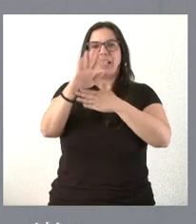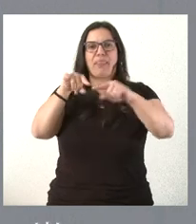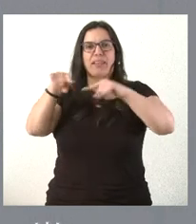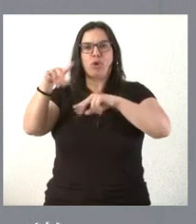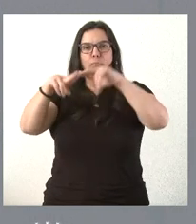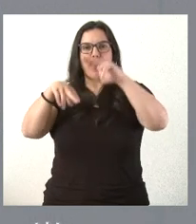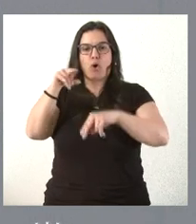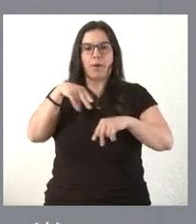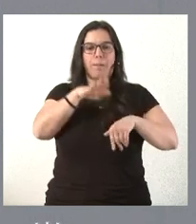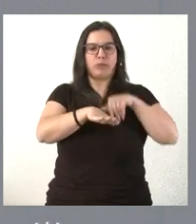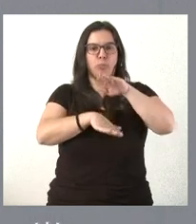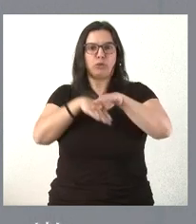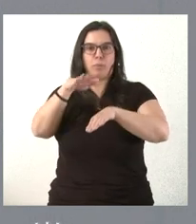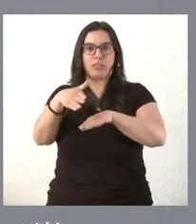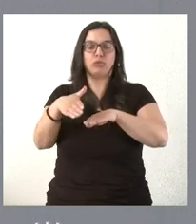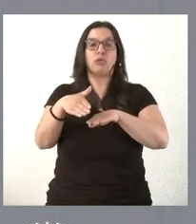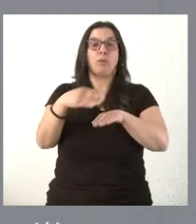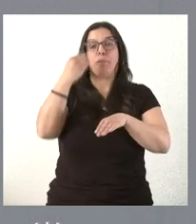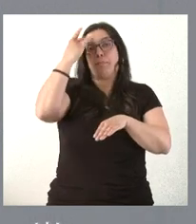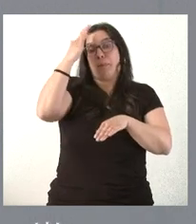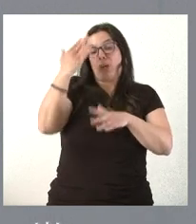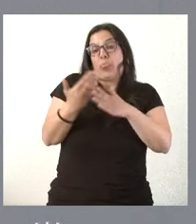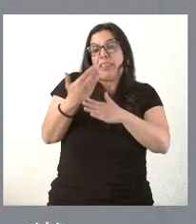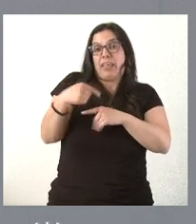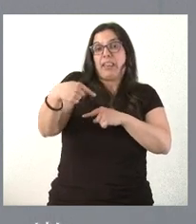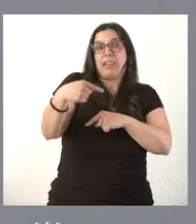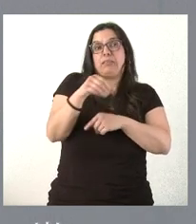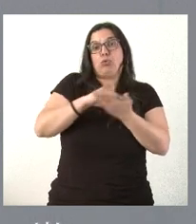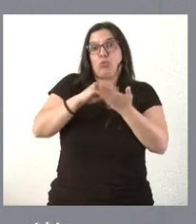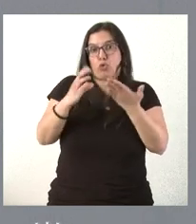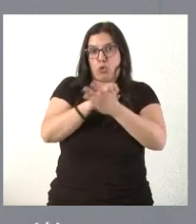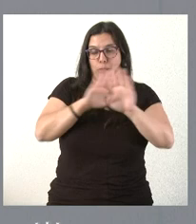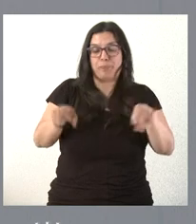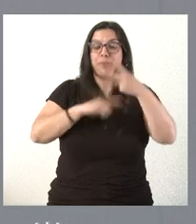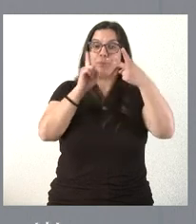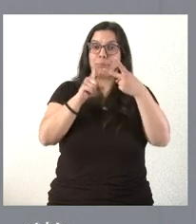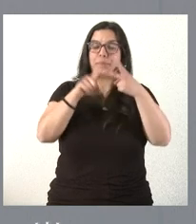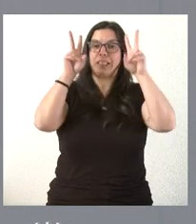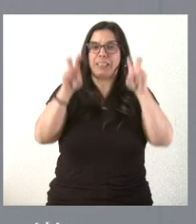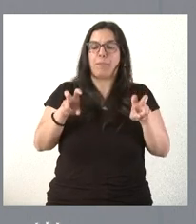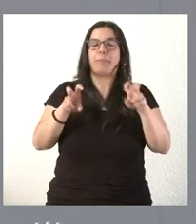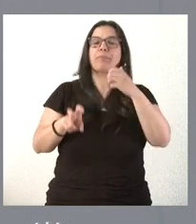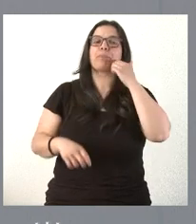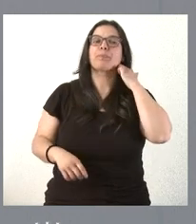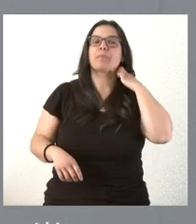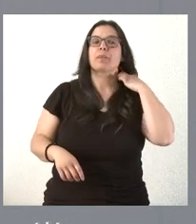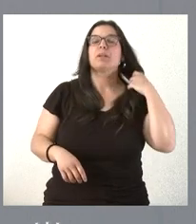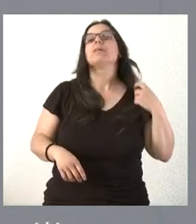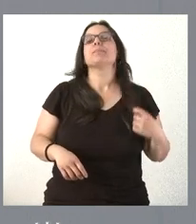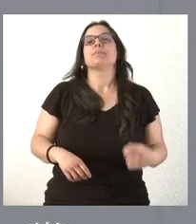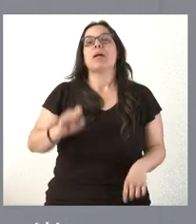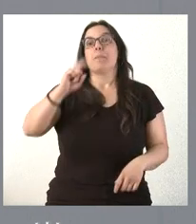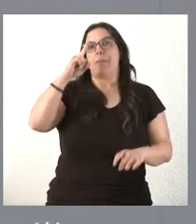y esos trámites previos, pero supongo que será en los próximos días donde esté resuelto. El segundo de los aspectos, bueno, una primera